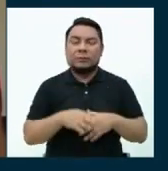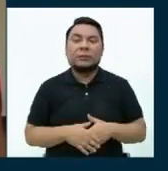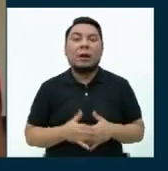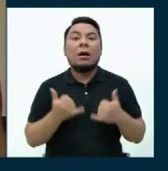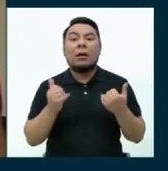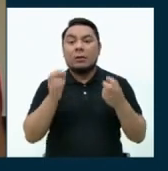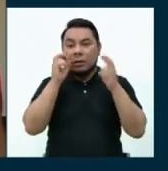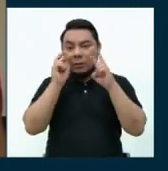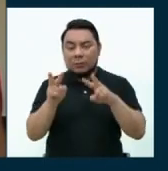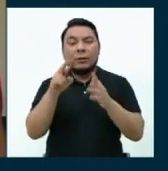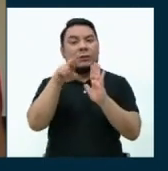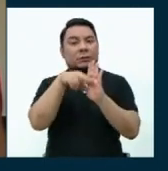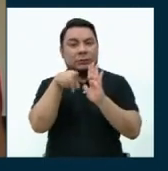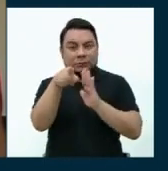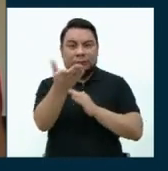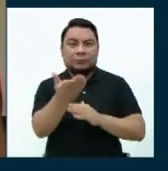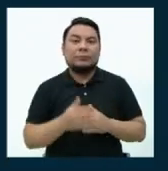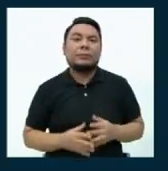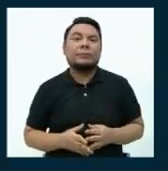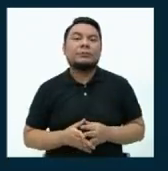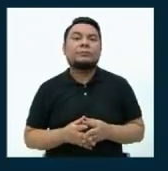Ahora veamos las reglas del debate.